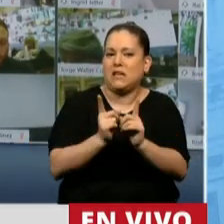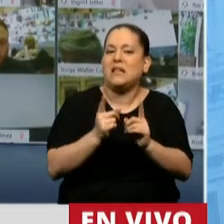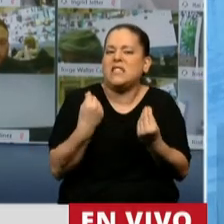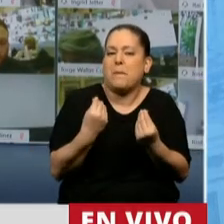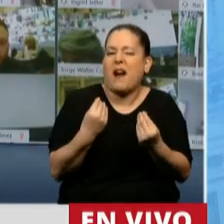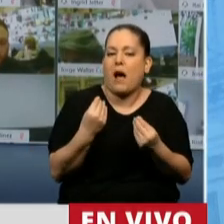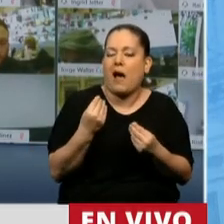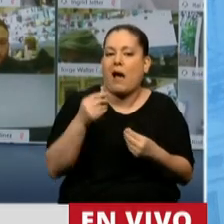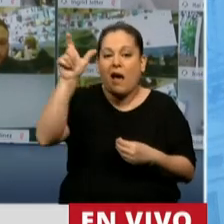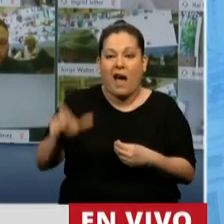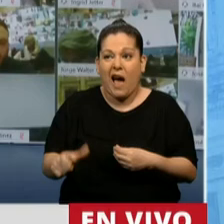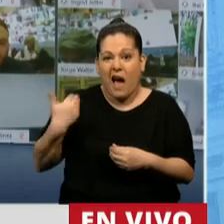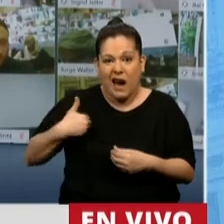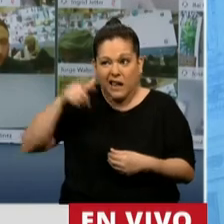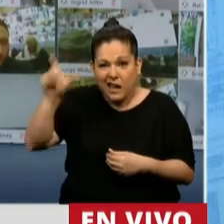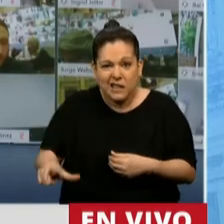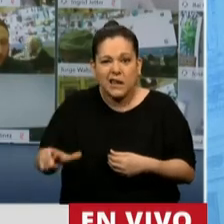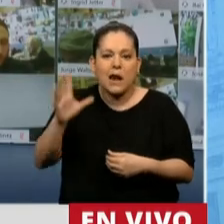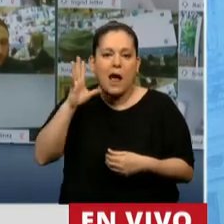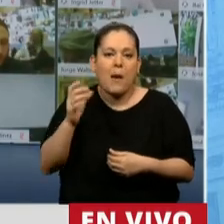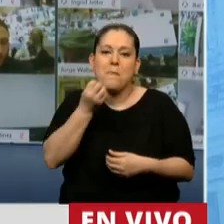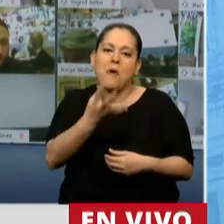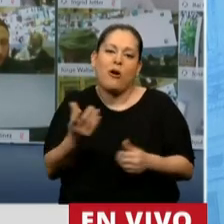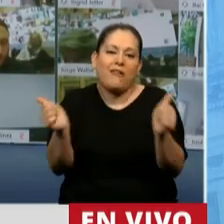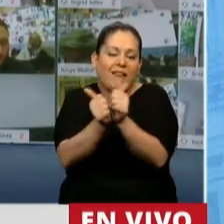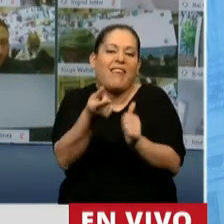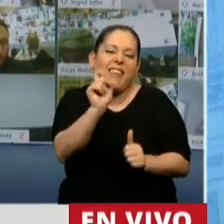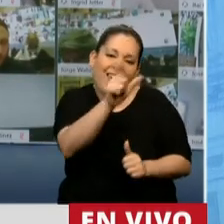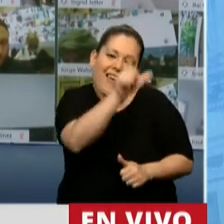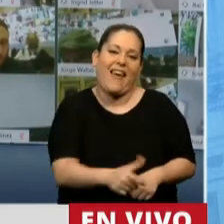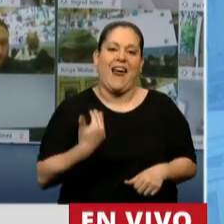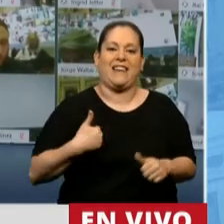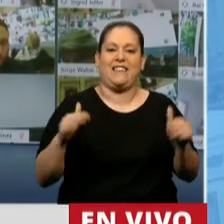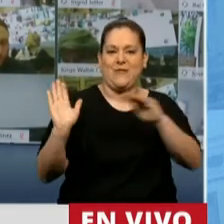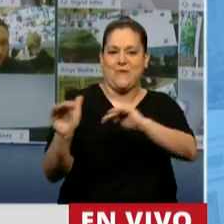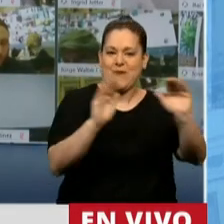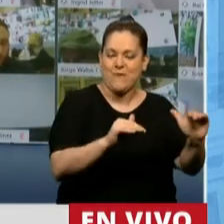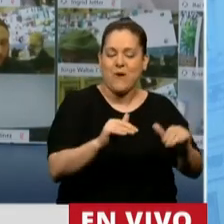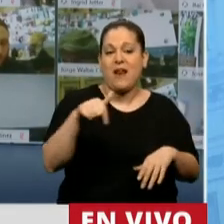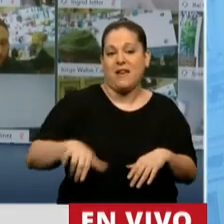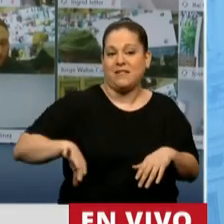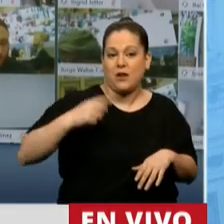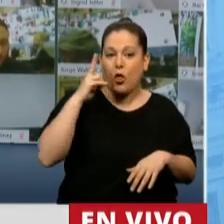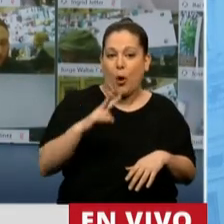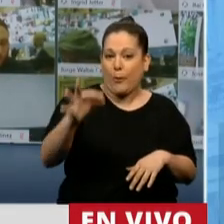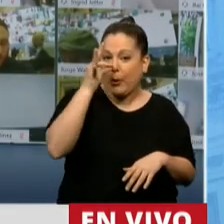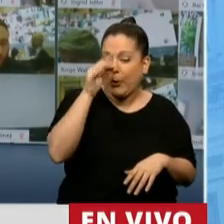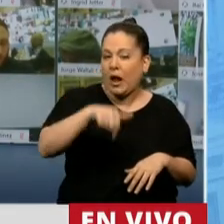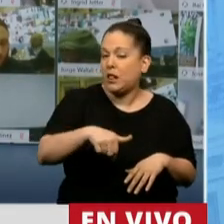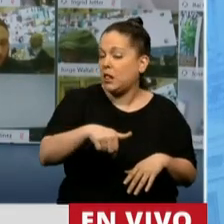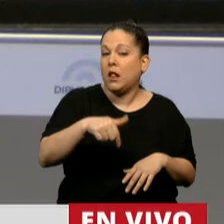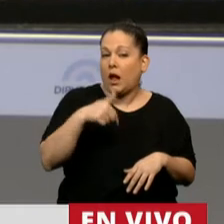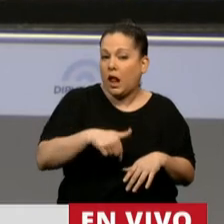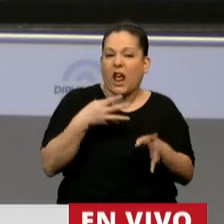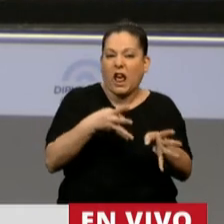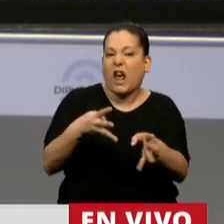para un argentino no hay nada mejor que otro argentino. En este 2020, donde una de las principales batallas la